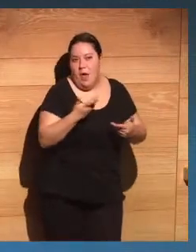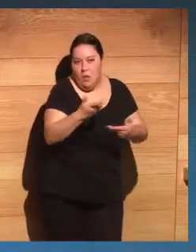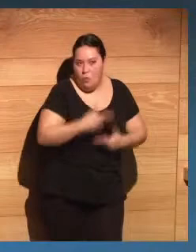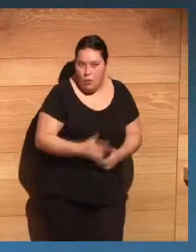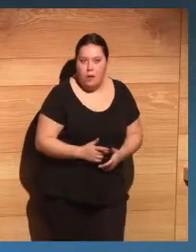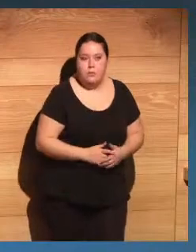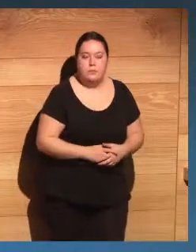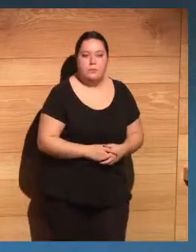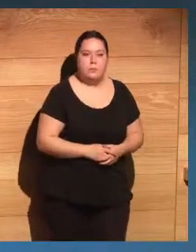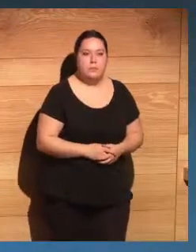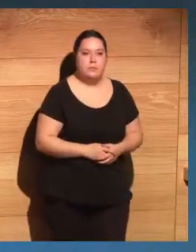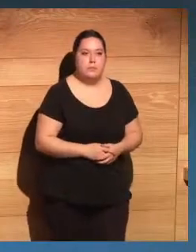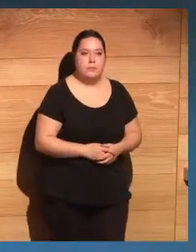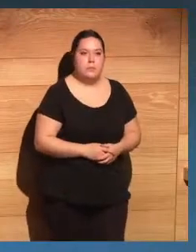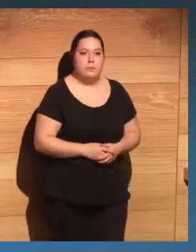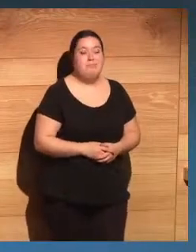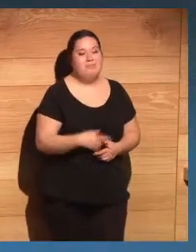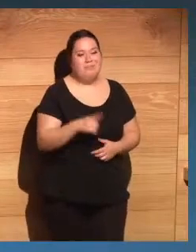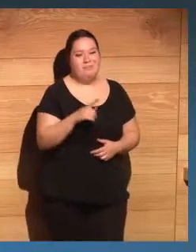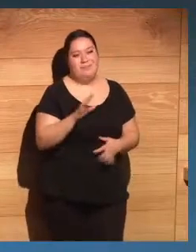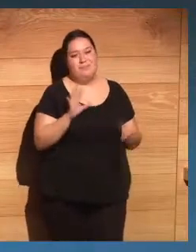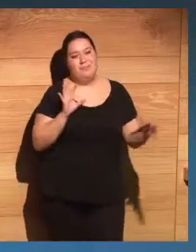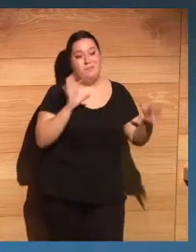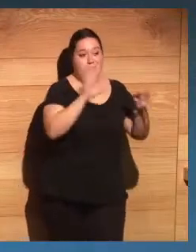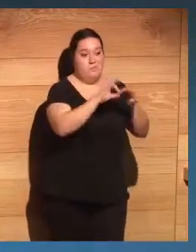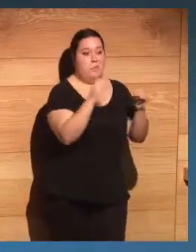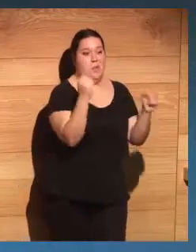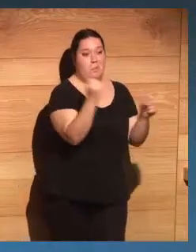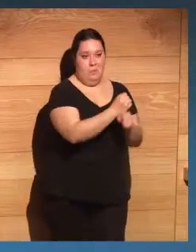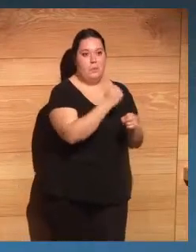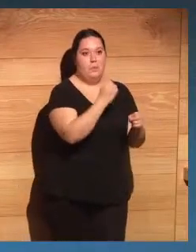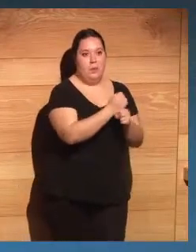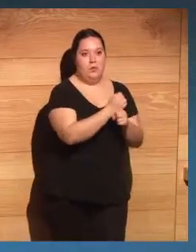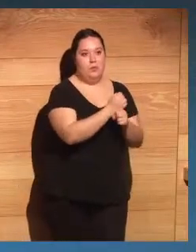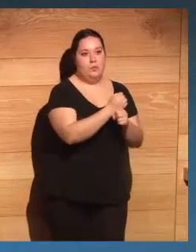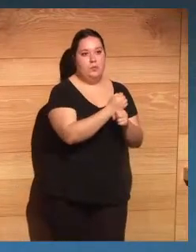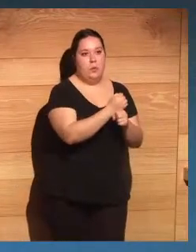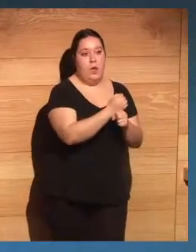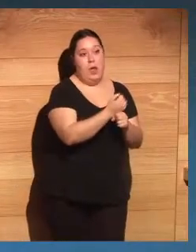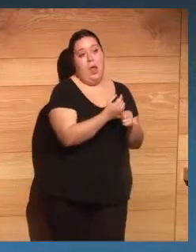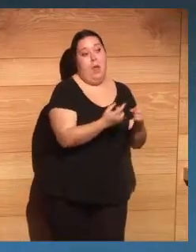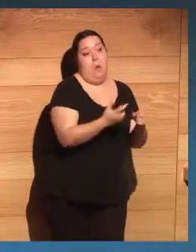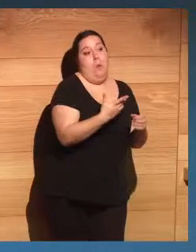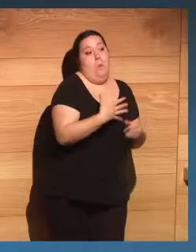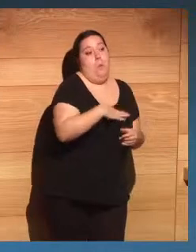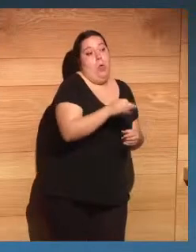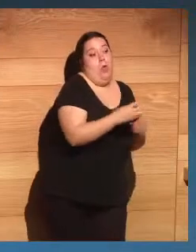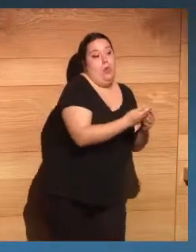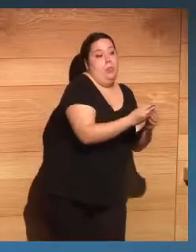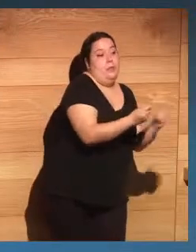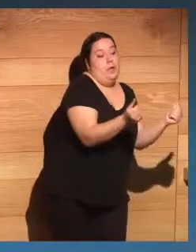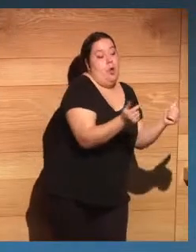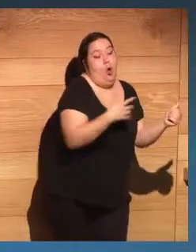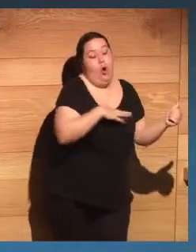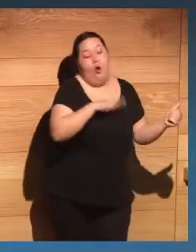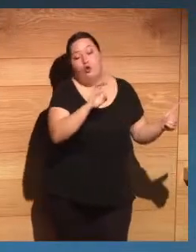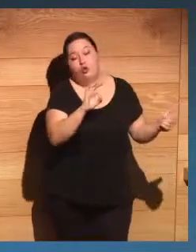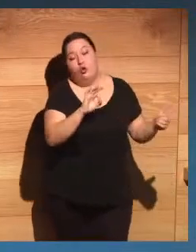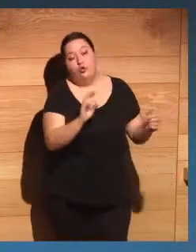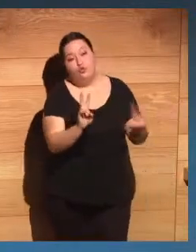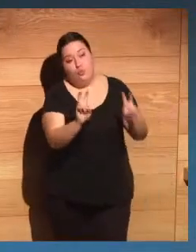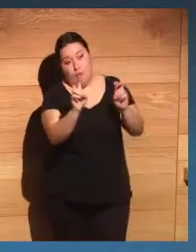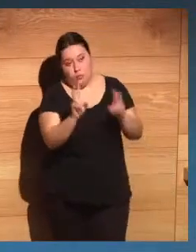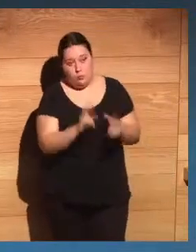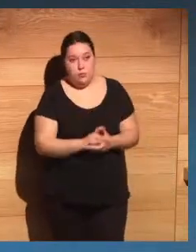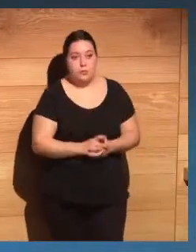depare la digitalización y también con unos empleos que obviamente, igual que van a desaparecer unos, van a ir creciendo otros. Y ya,